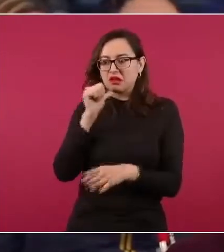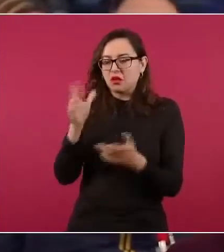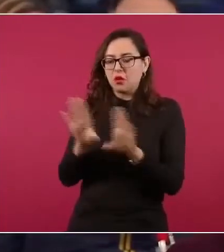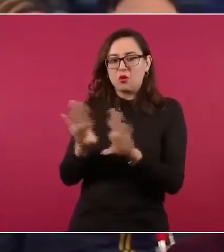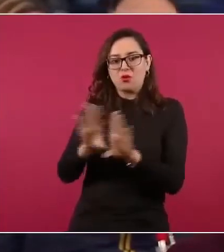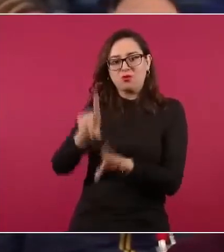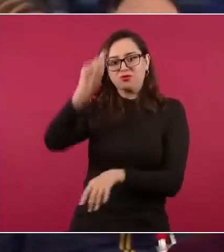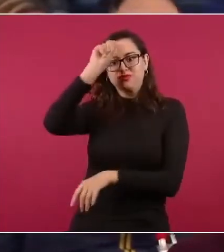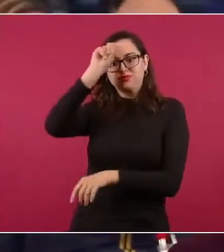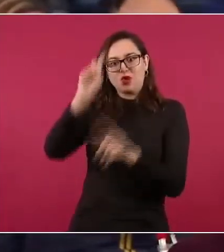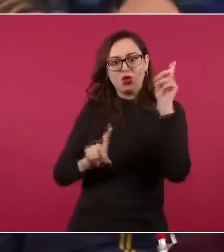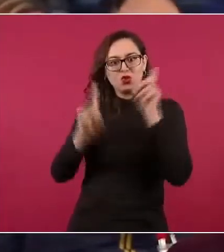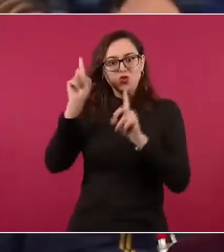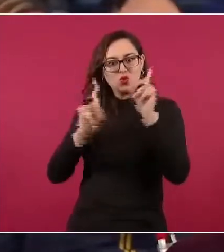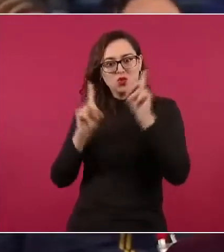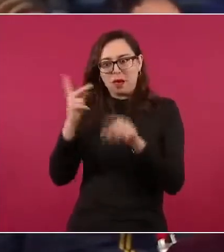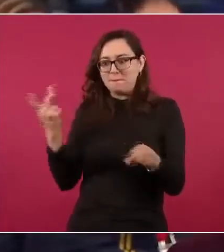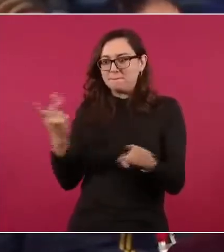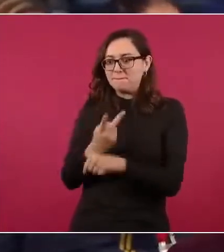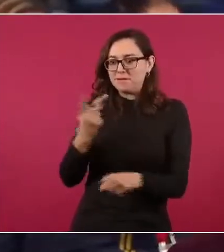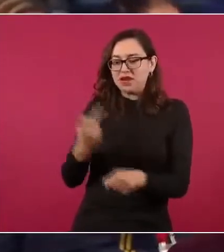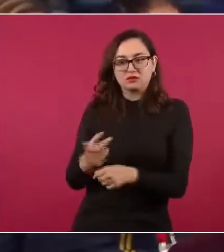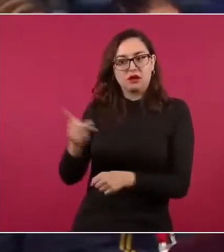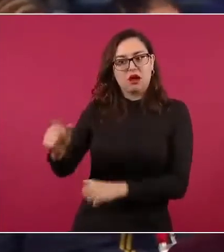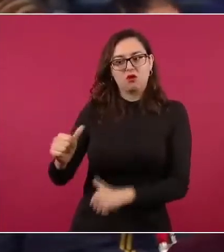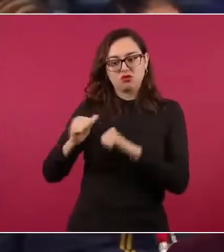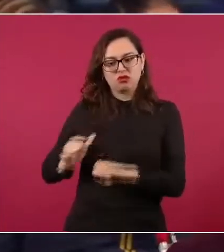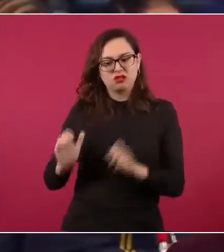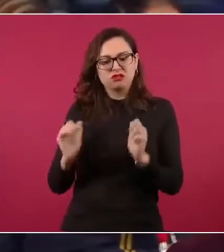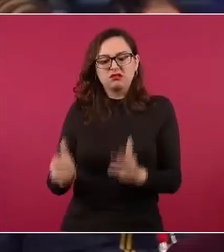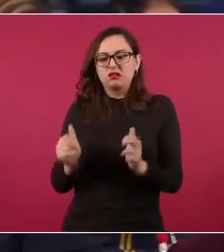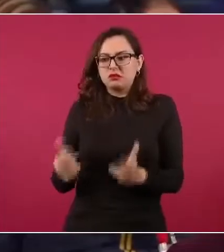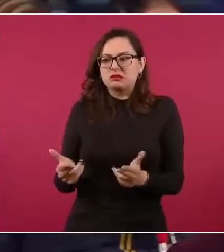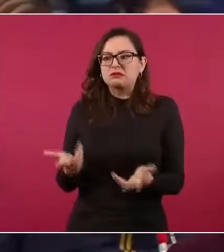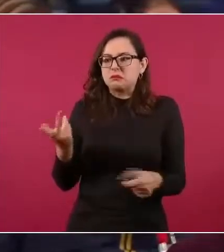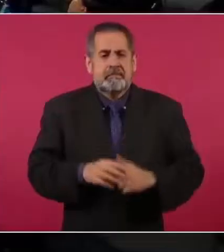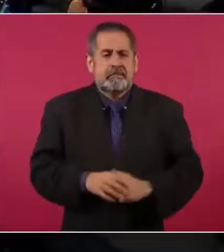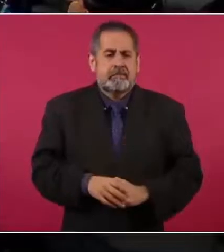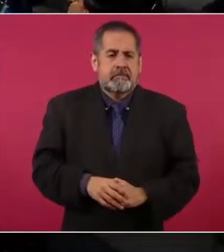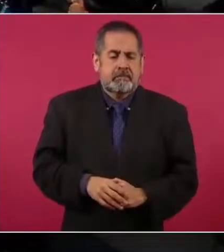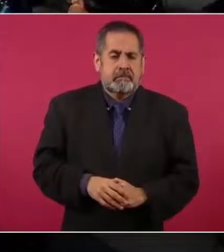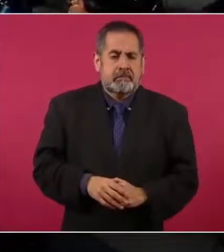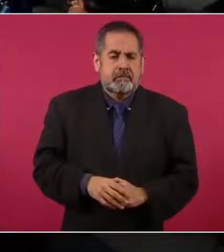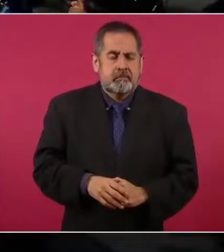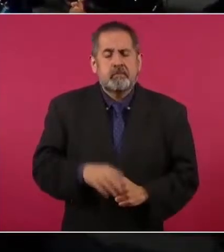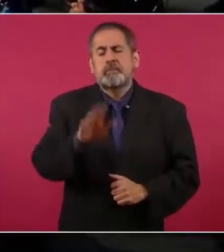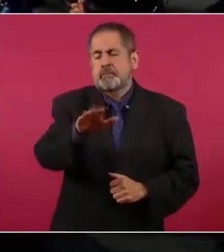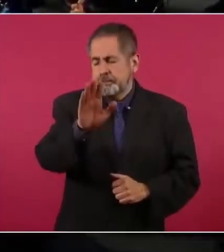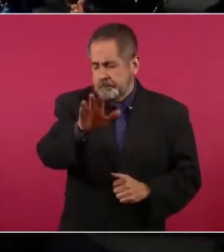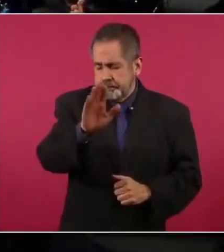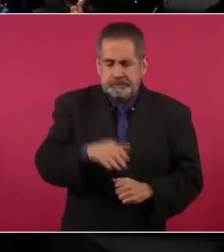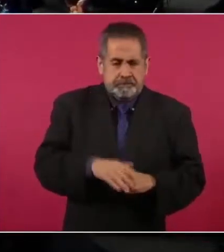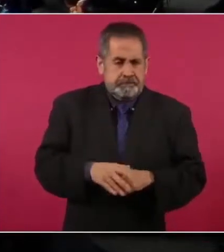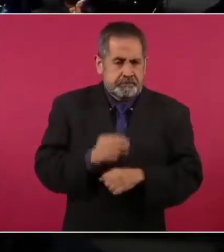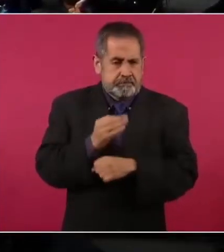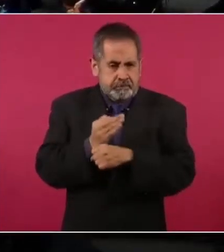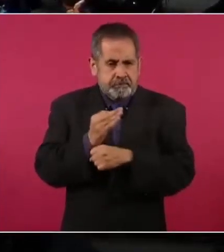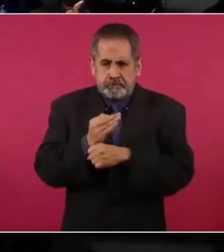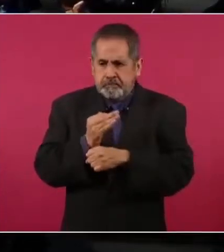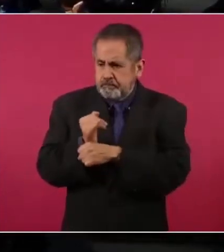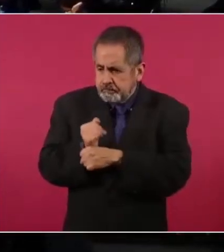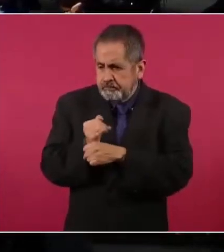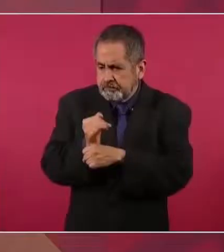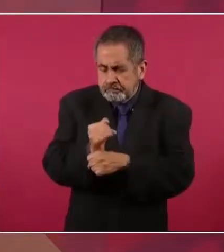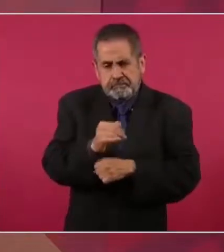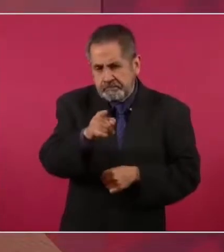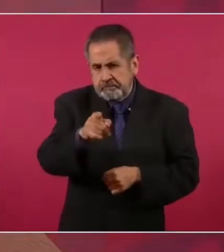federal, porque no ha quedado clara la posición o la explicación de las autoridades, en este caso de locales. Se está haciendo una investigación, porque sí,